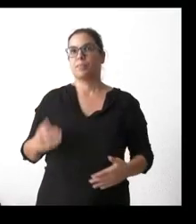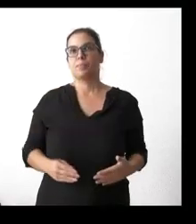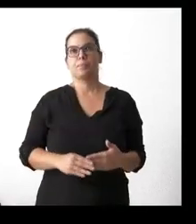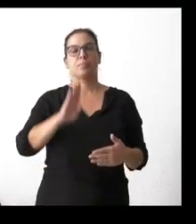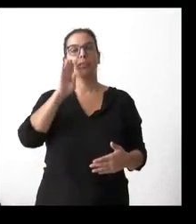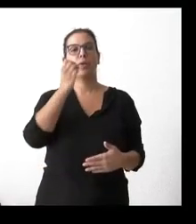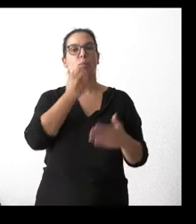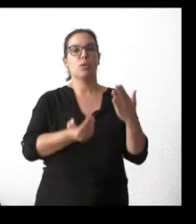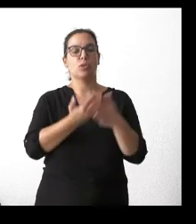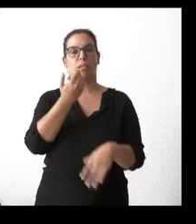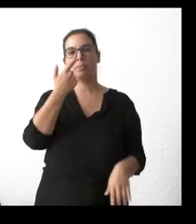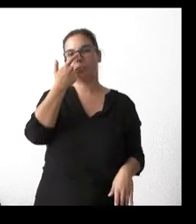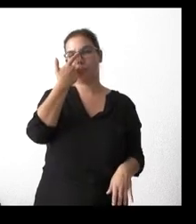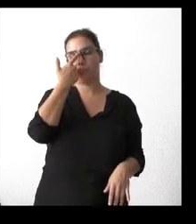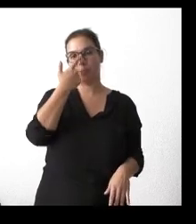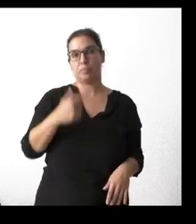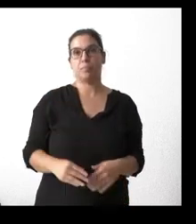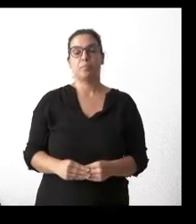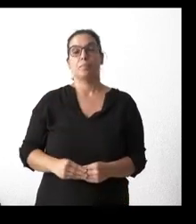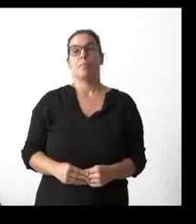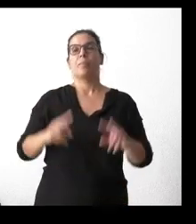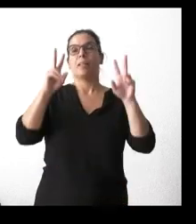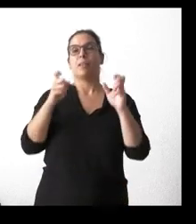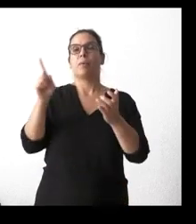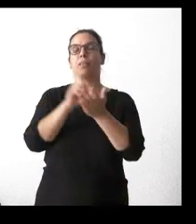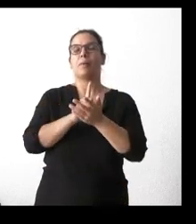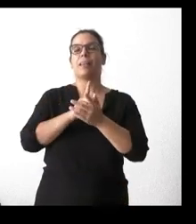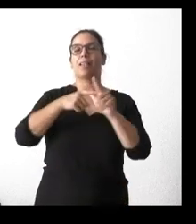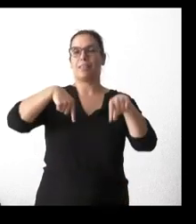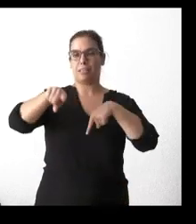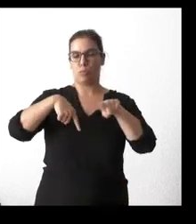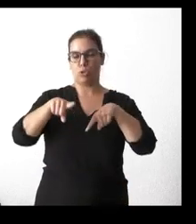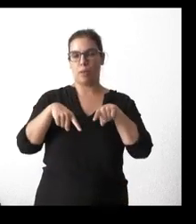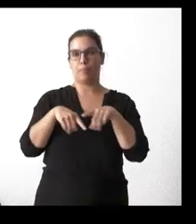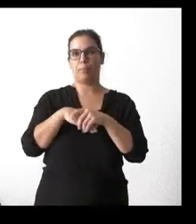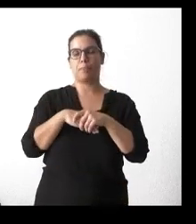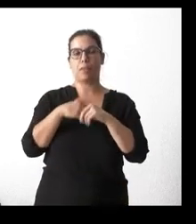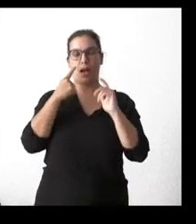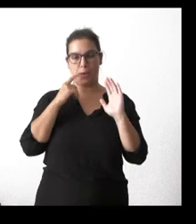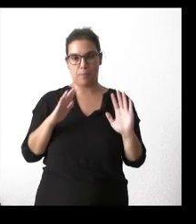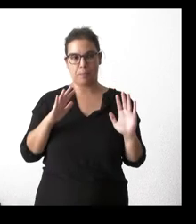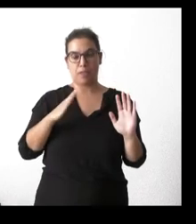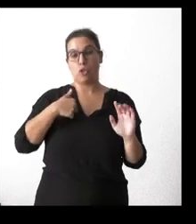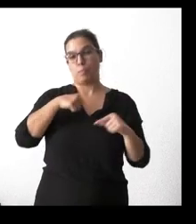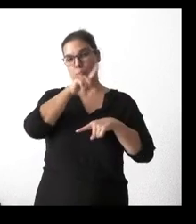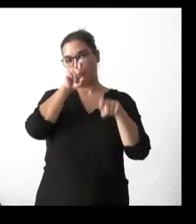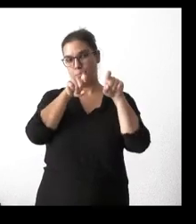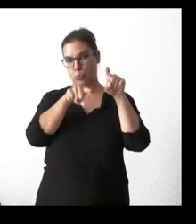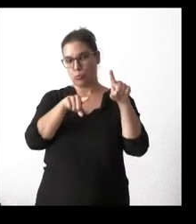Hola, muy buenos días. Retomando el tema del transporte, vamos a ver, mi pregunta sería,